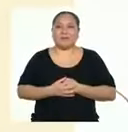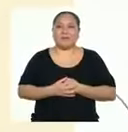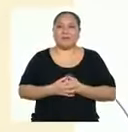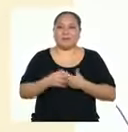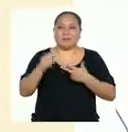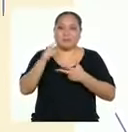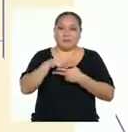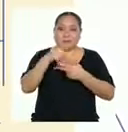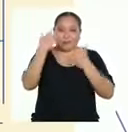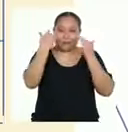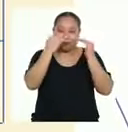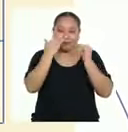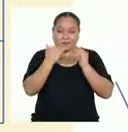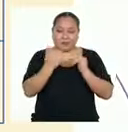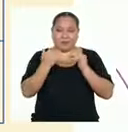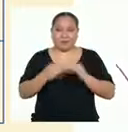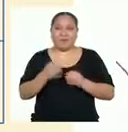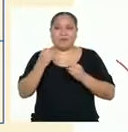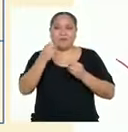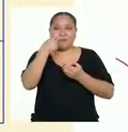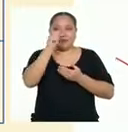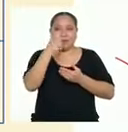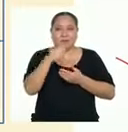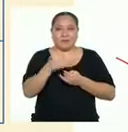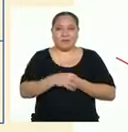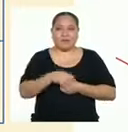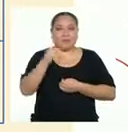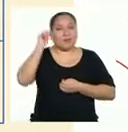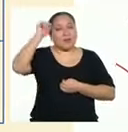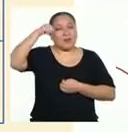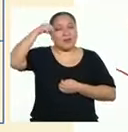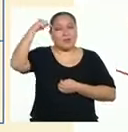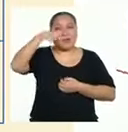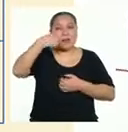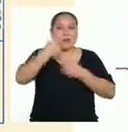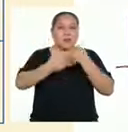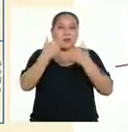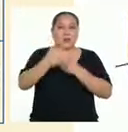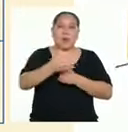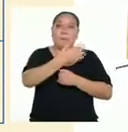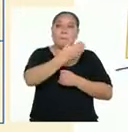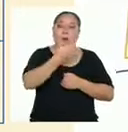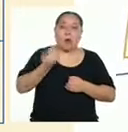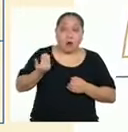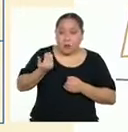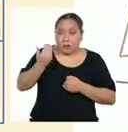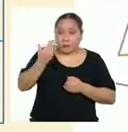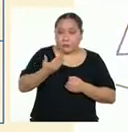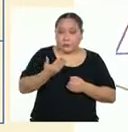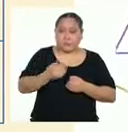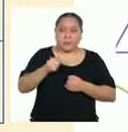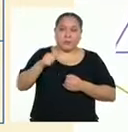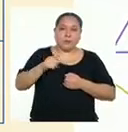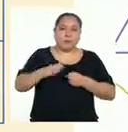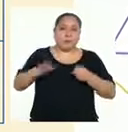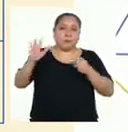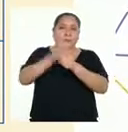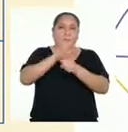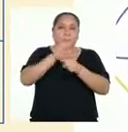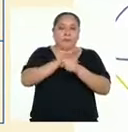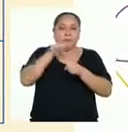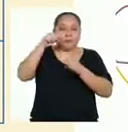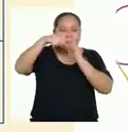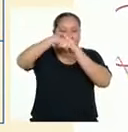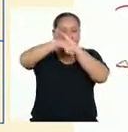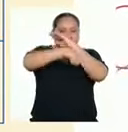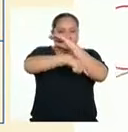Definidos ya nuestros criterios de revisión, recordemos que este proceso no solo implica una mejora formal, sino una global, que precise y